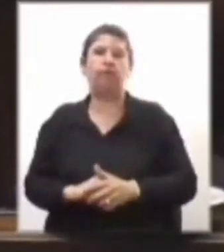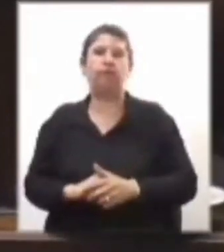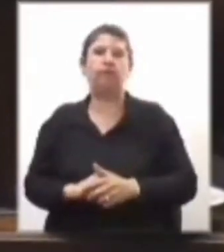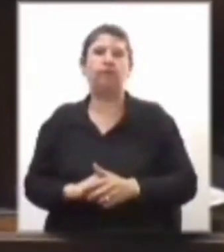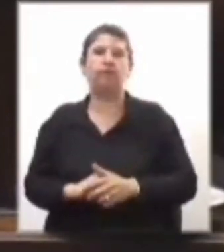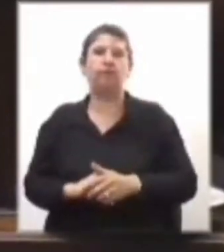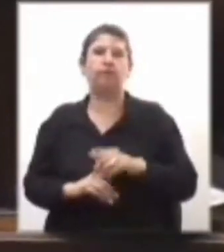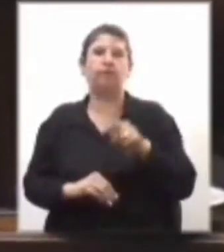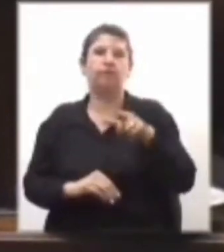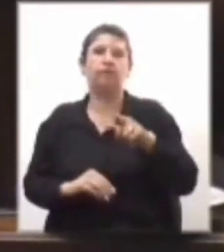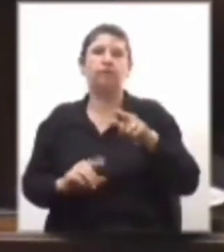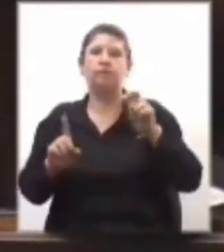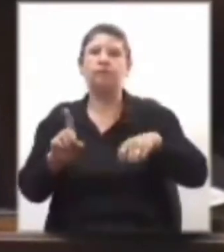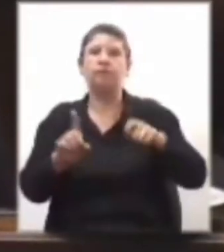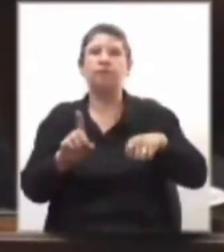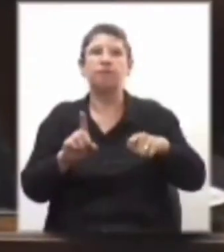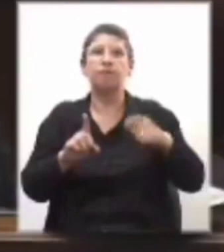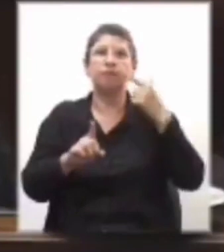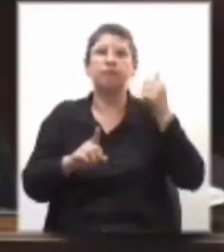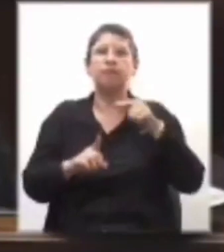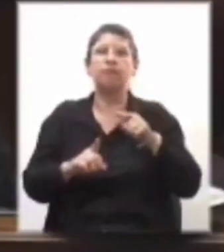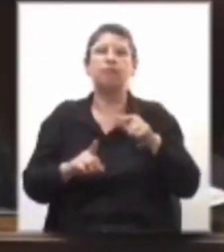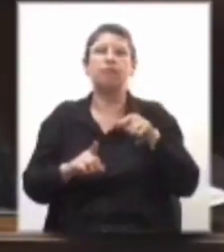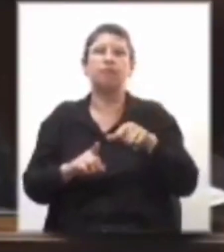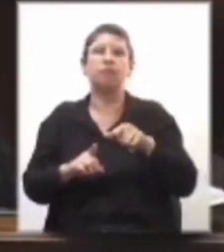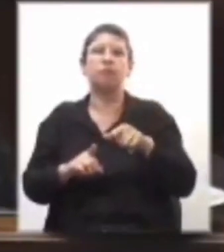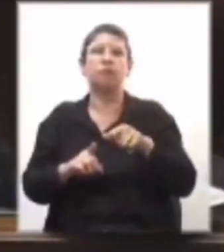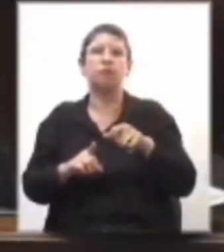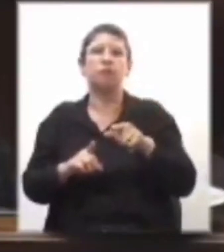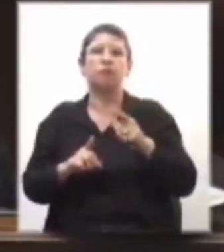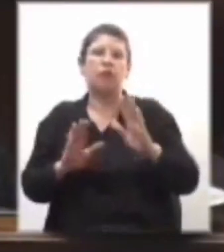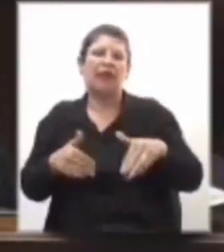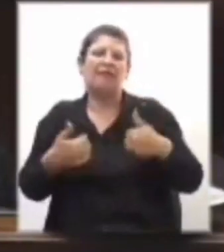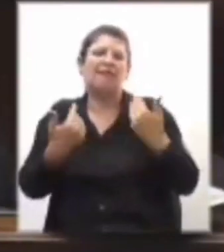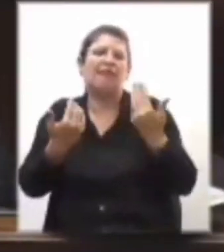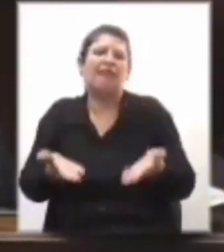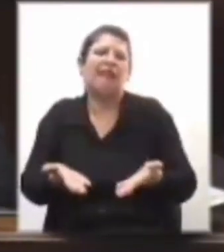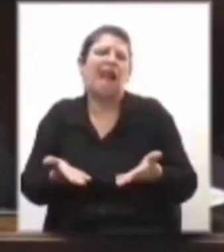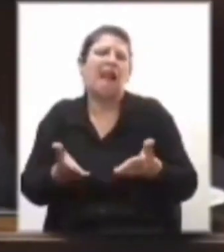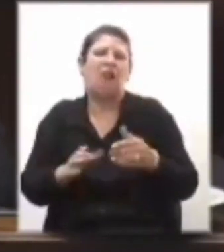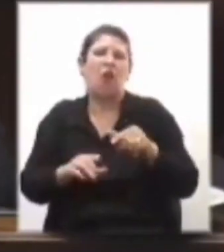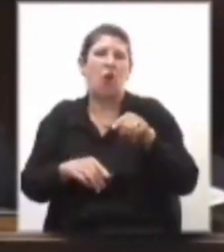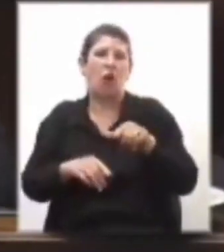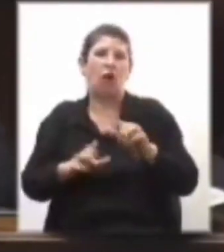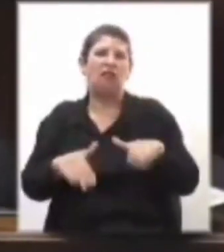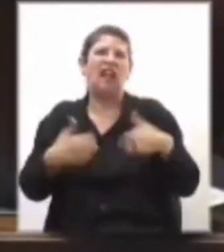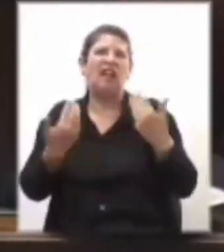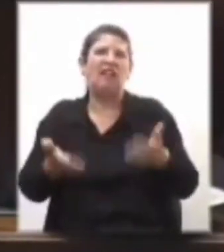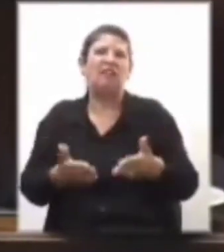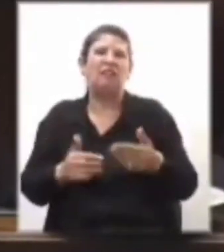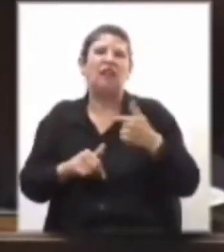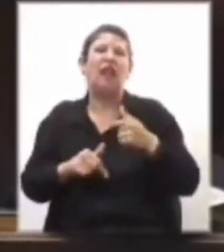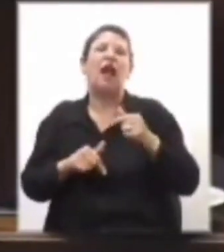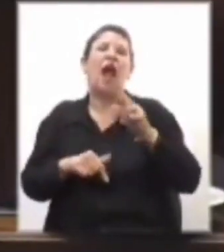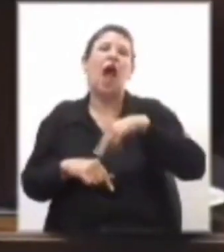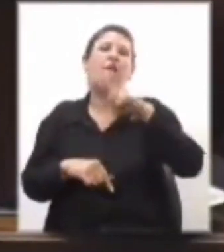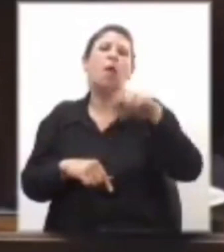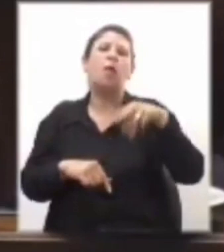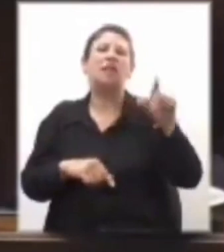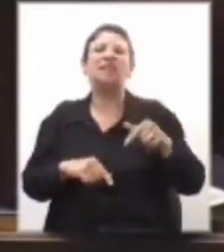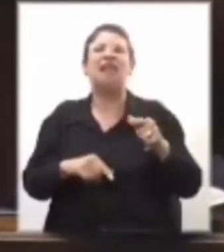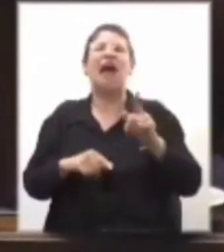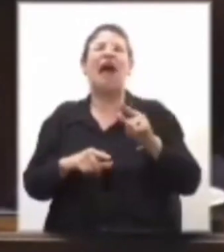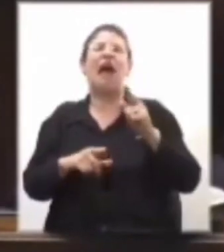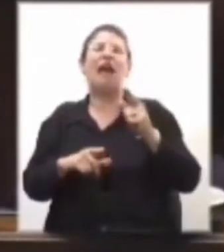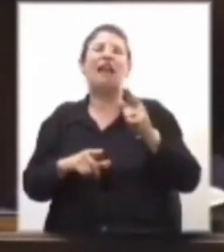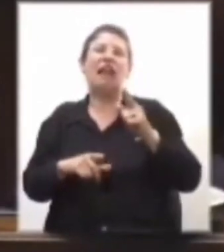La subasta de espectro radioeléctrico que se le regaló a Movistar, a Claro, a las